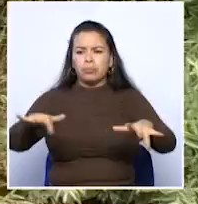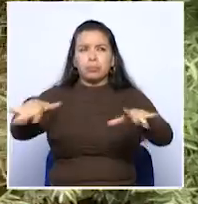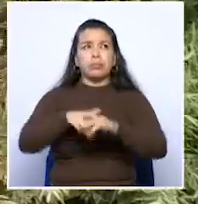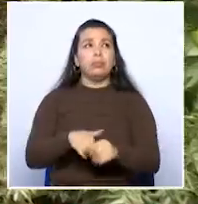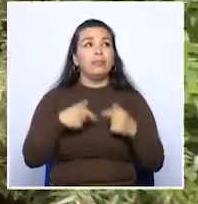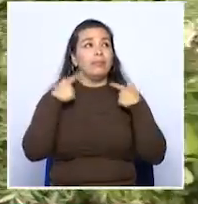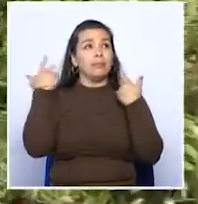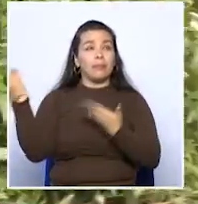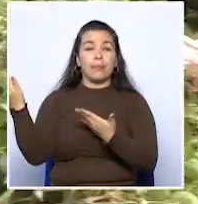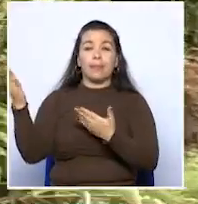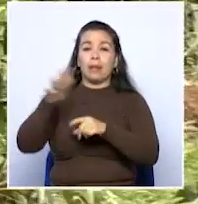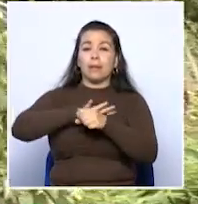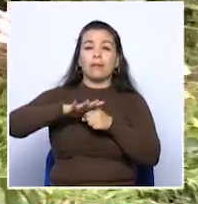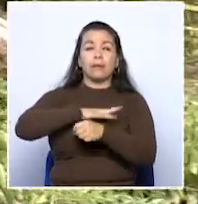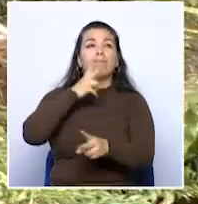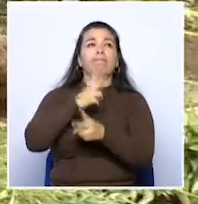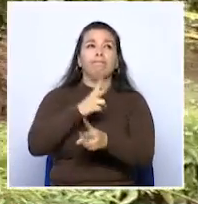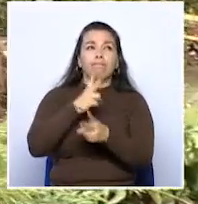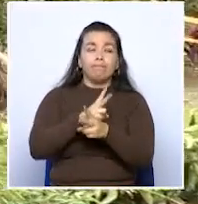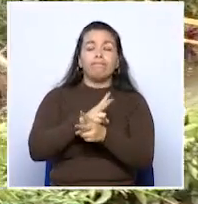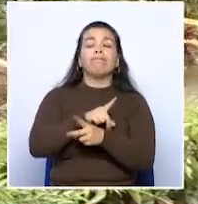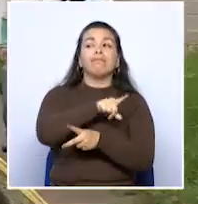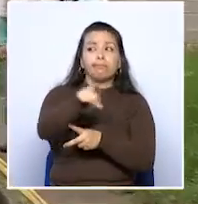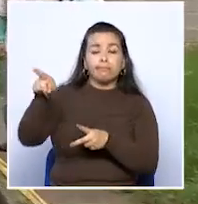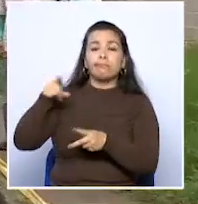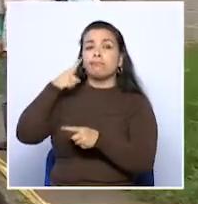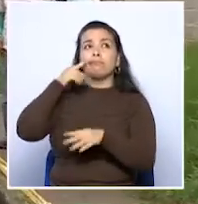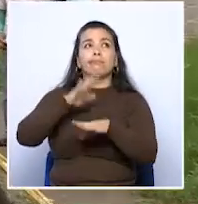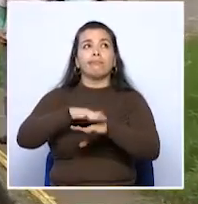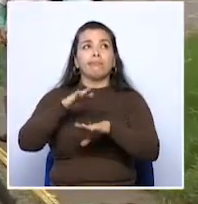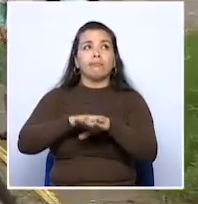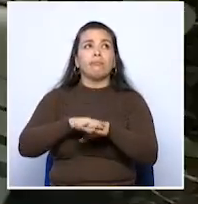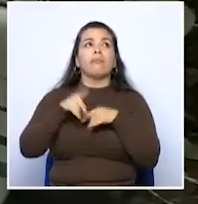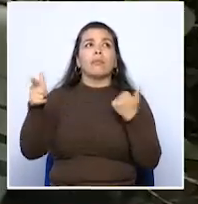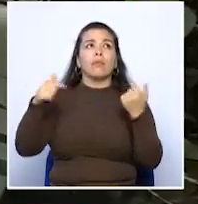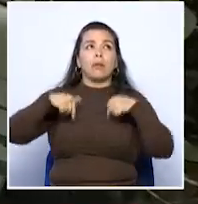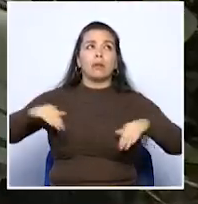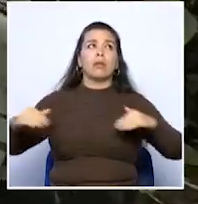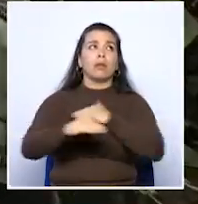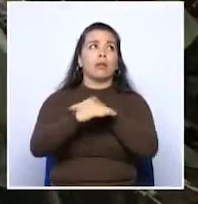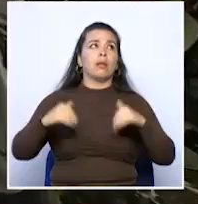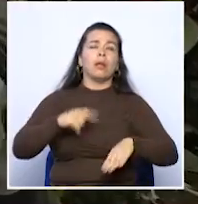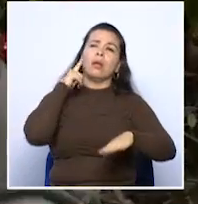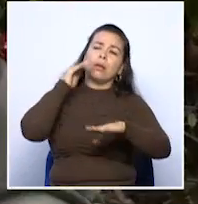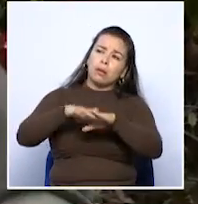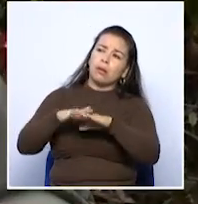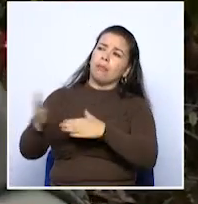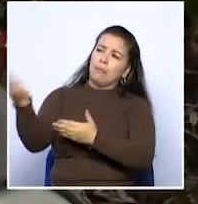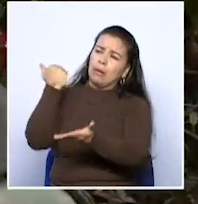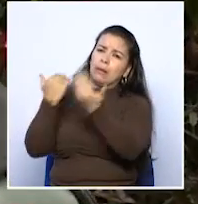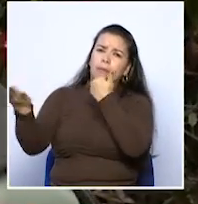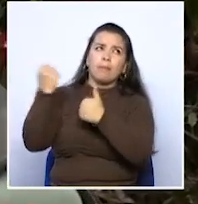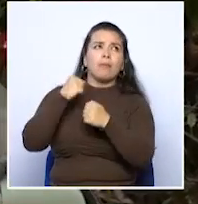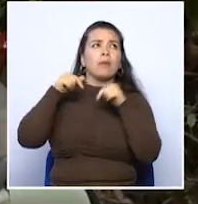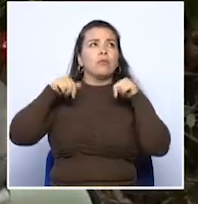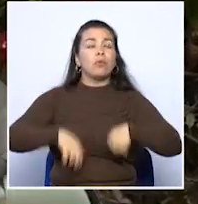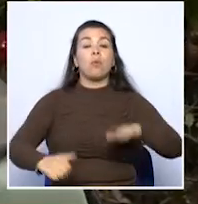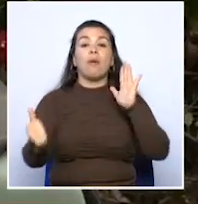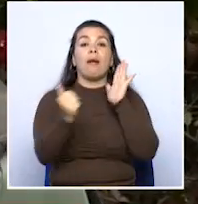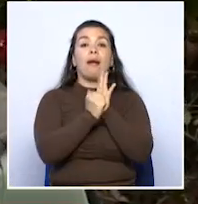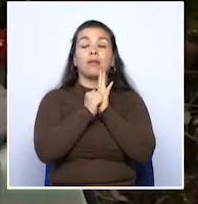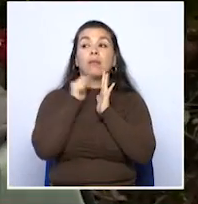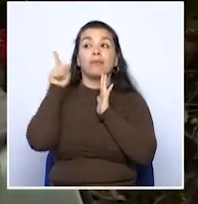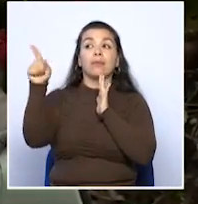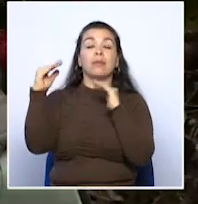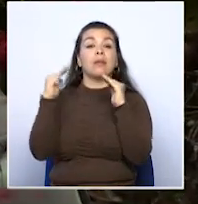Montevideo se encuentra en zona de riesgo, indican sus pobladores quienes han acudido a las autoridades en repetidas ocasiones. Yo tengo un acta donde esa casa